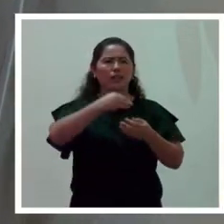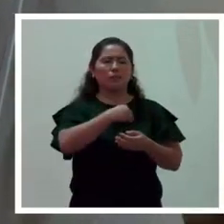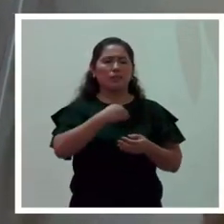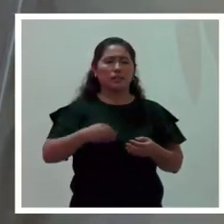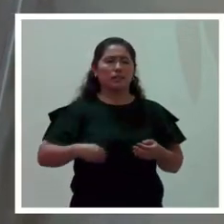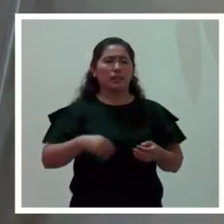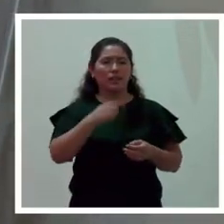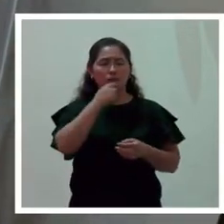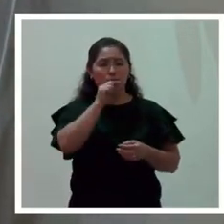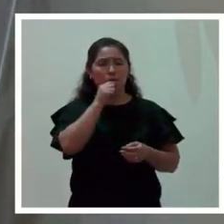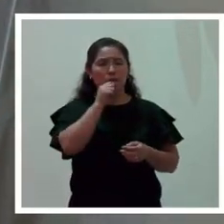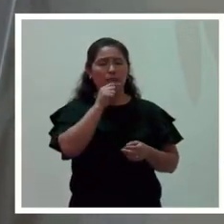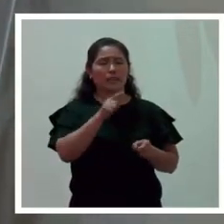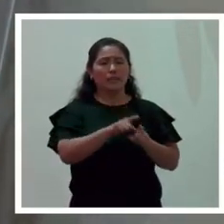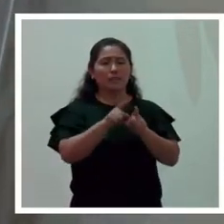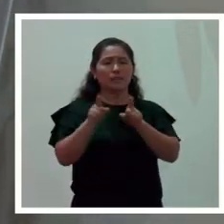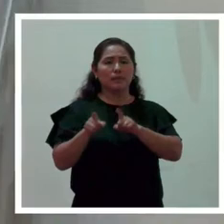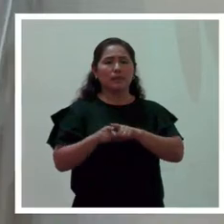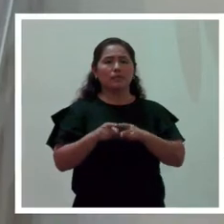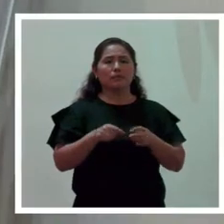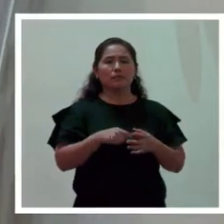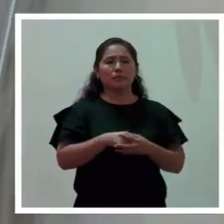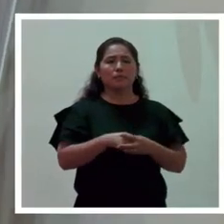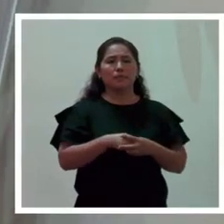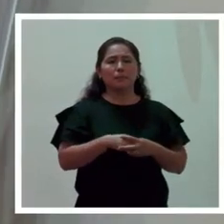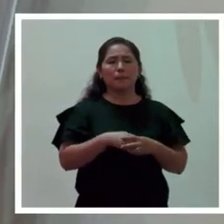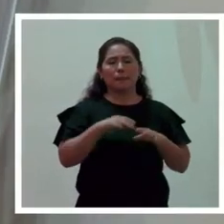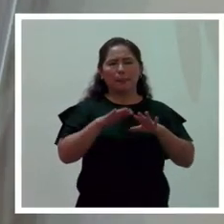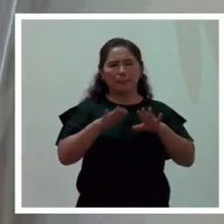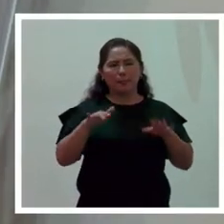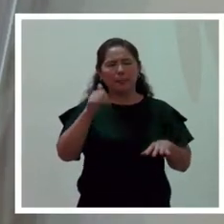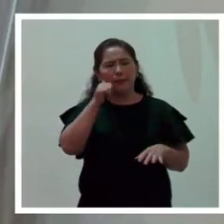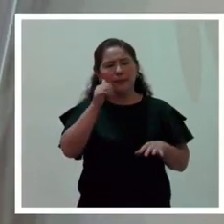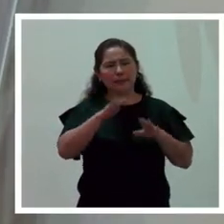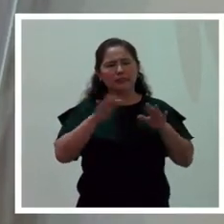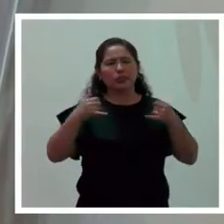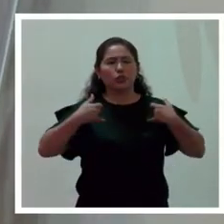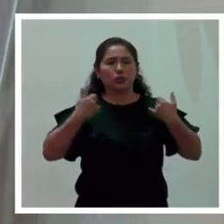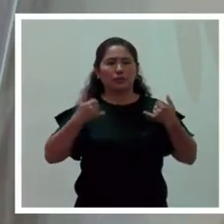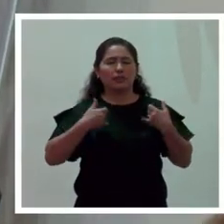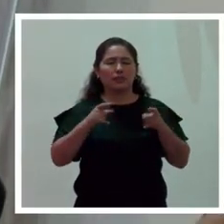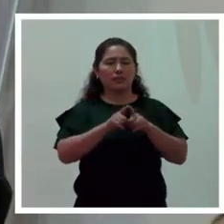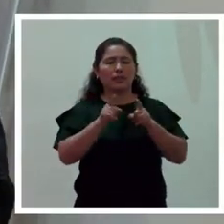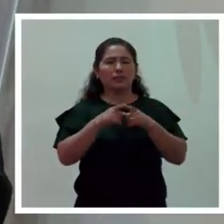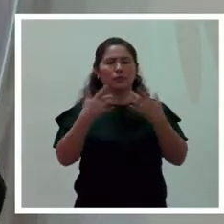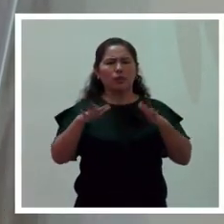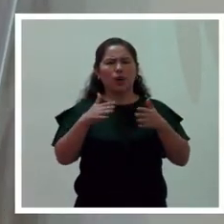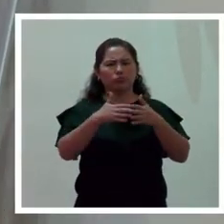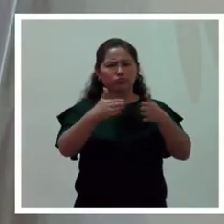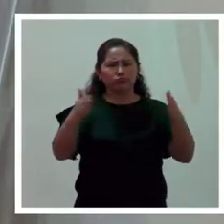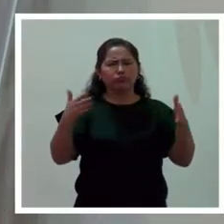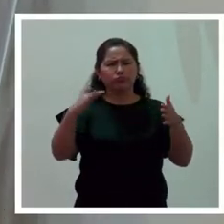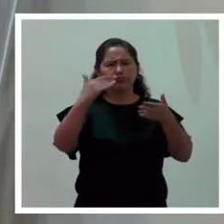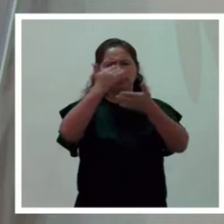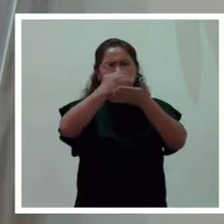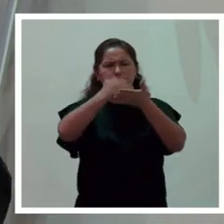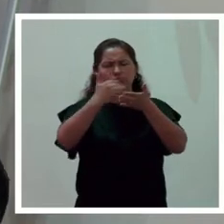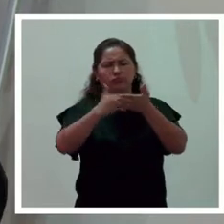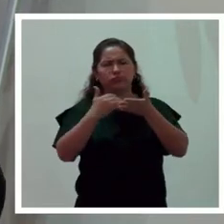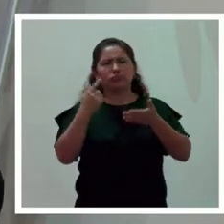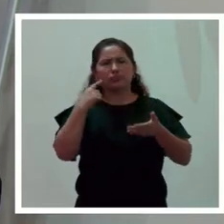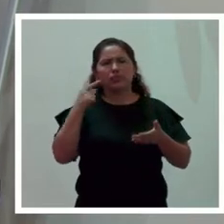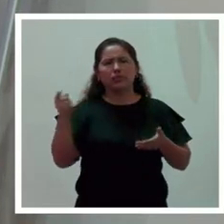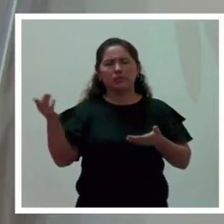Y anteriormente en la Dirección General de Niñas, Niños y Adolescentes. Un amplio currículum para nuestro